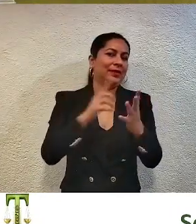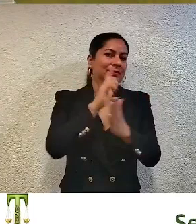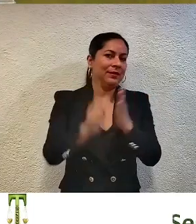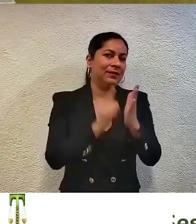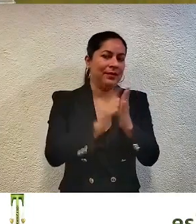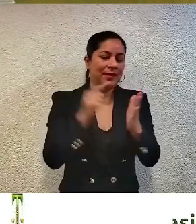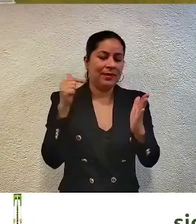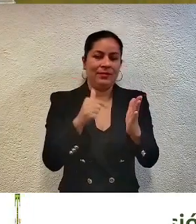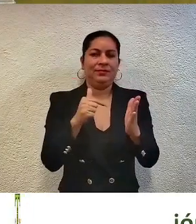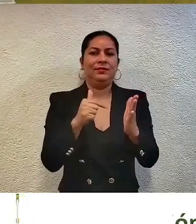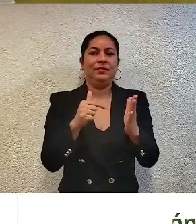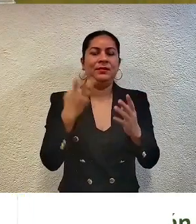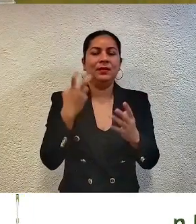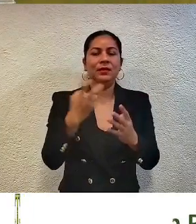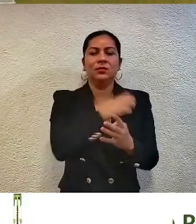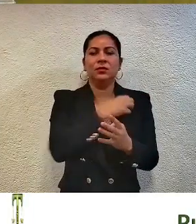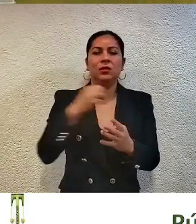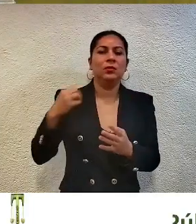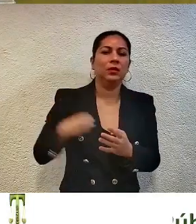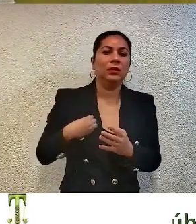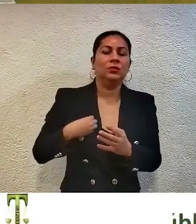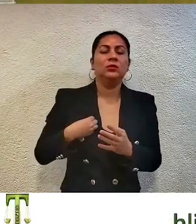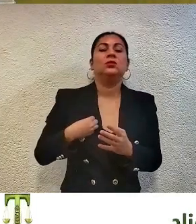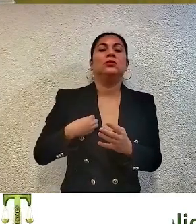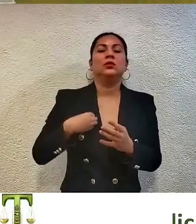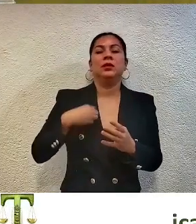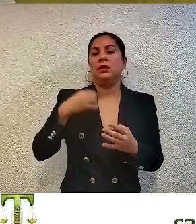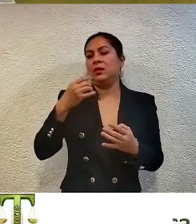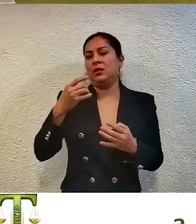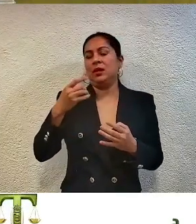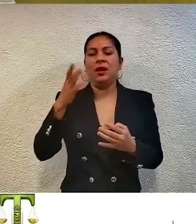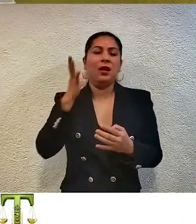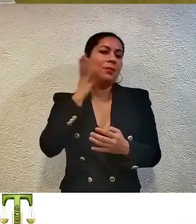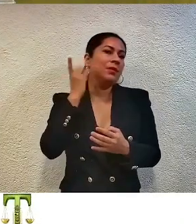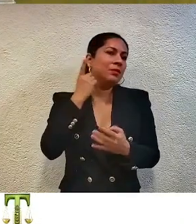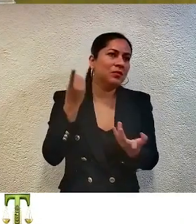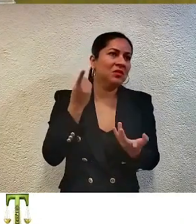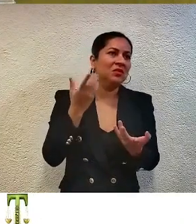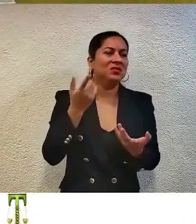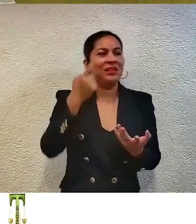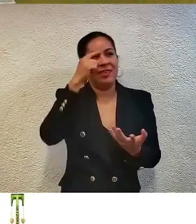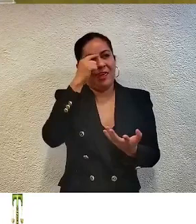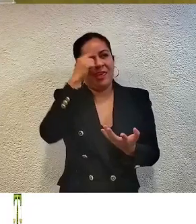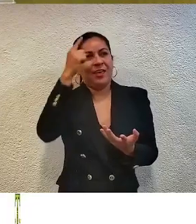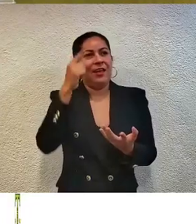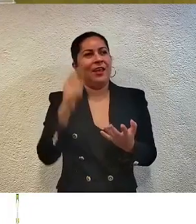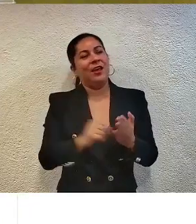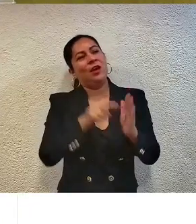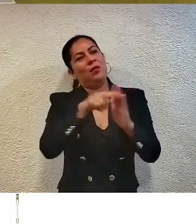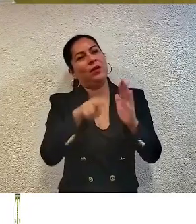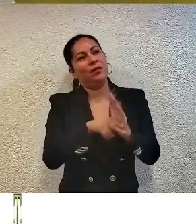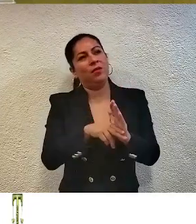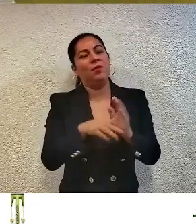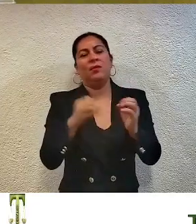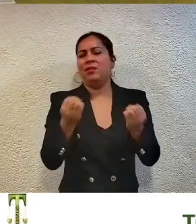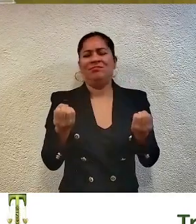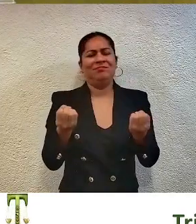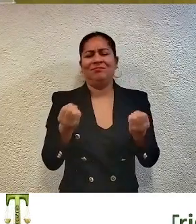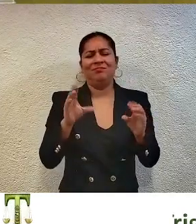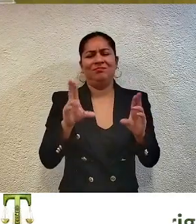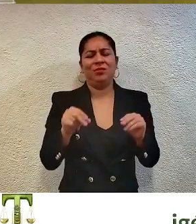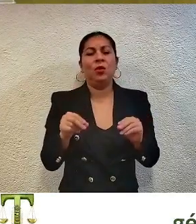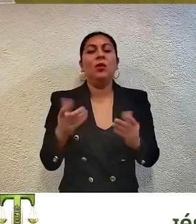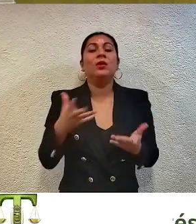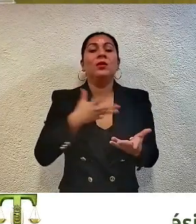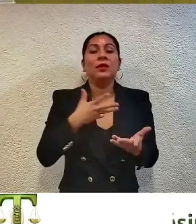Ante esa facultad de ejercicio obligatorio, el órgano legislativo no tiene la opción de decidir si crea o expide una norma general determinada, sino